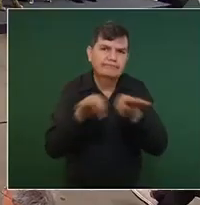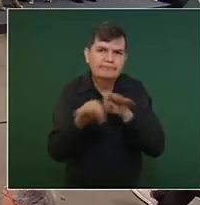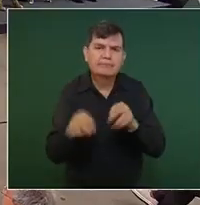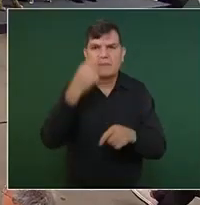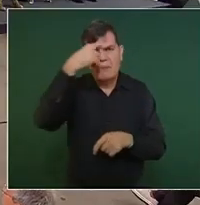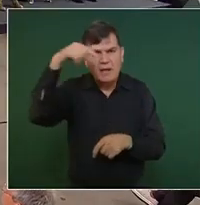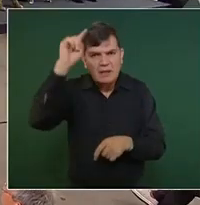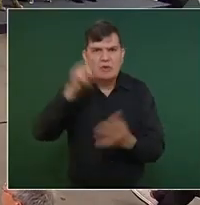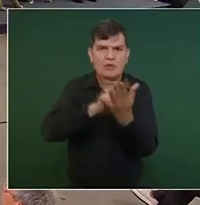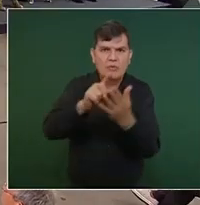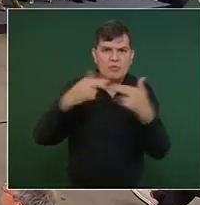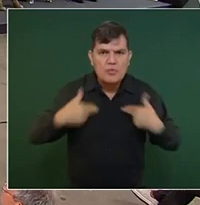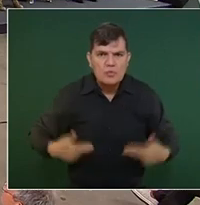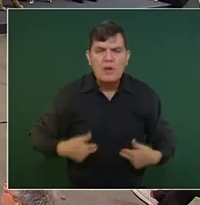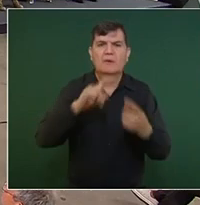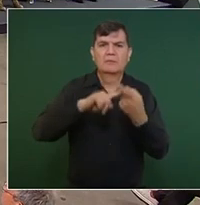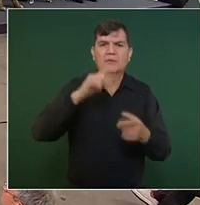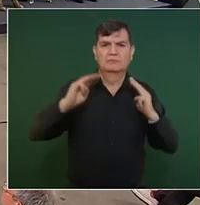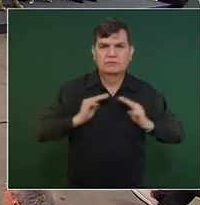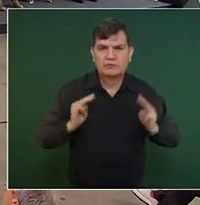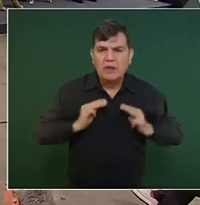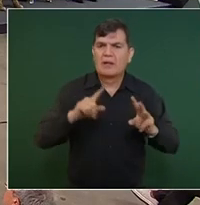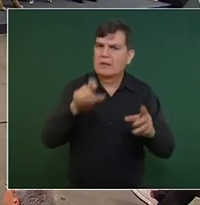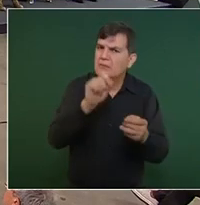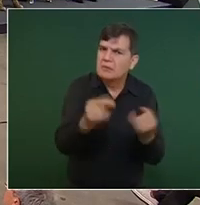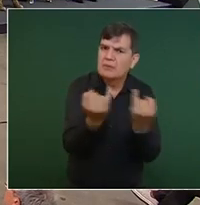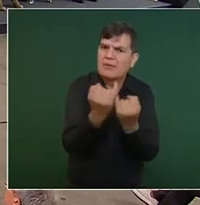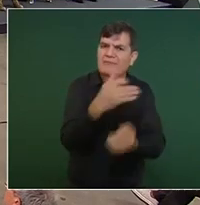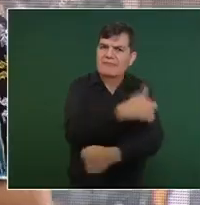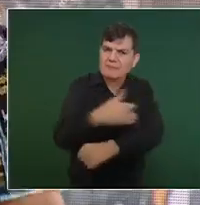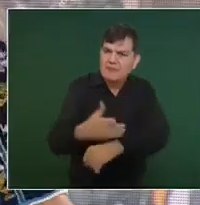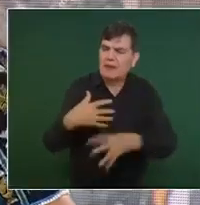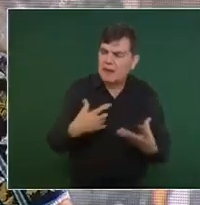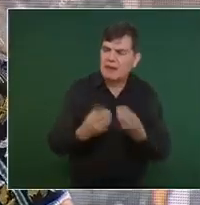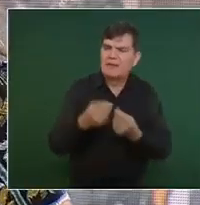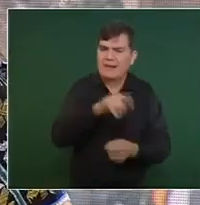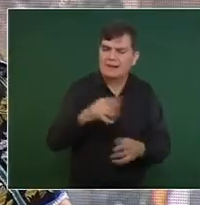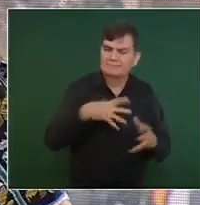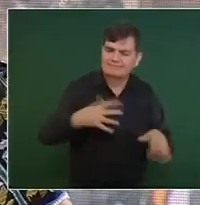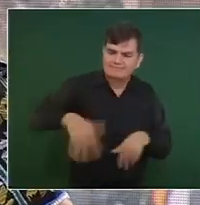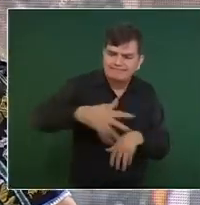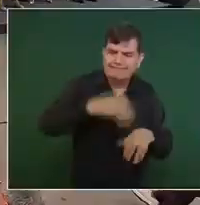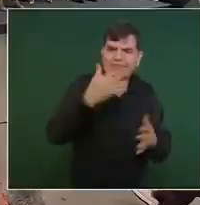Marina, Derechos Humanos, Sedena y también se suman los familiares de las personas no localizadas.